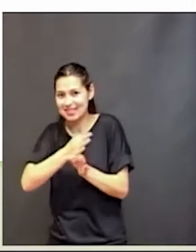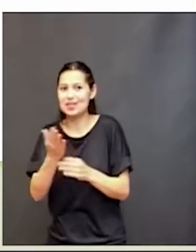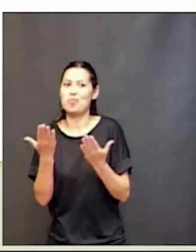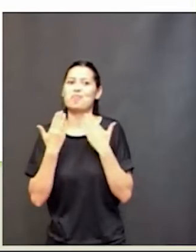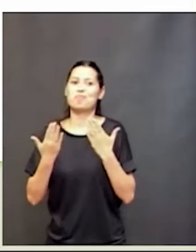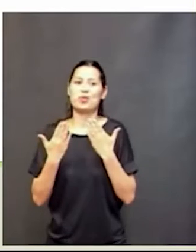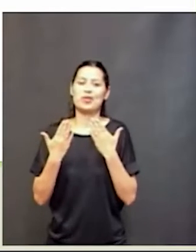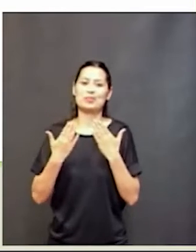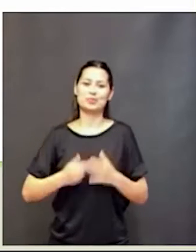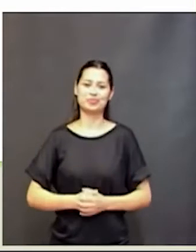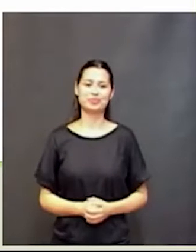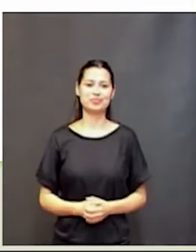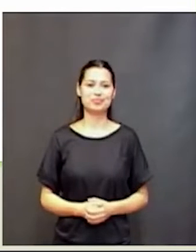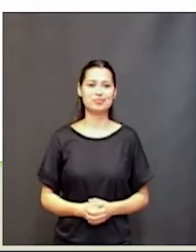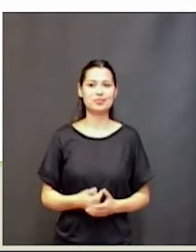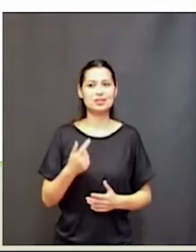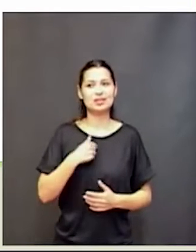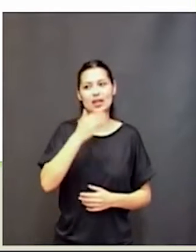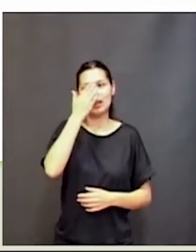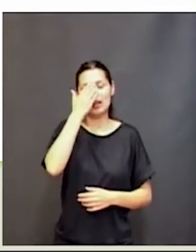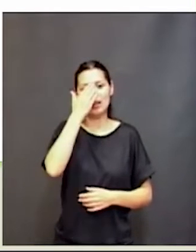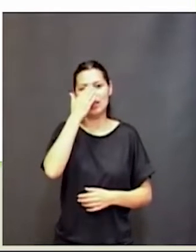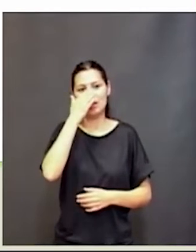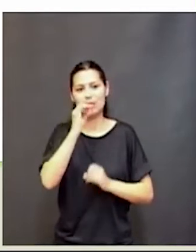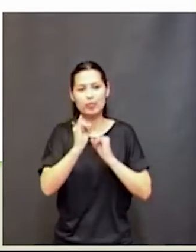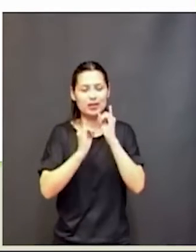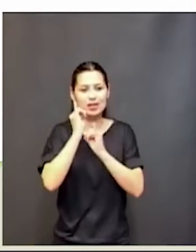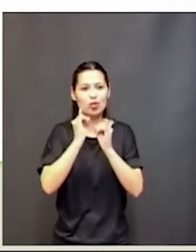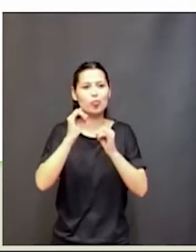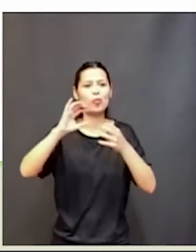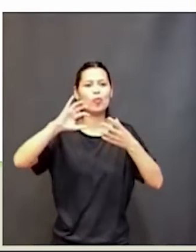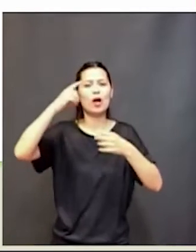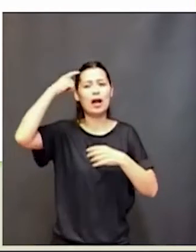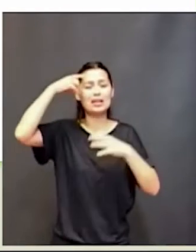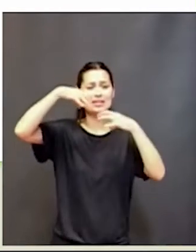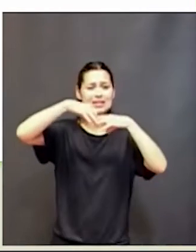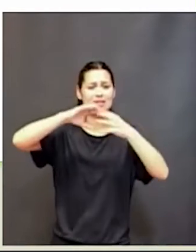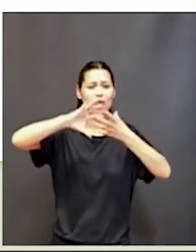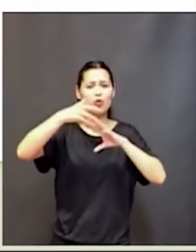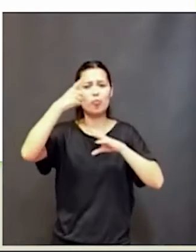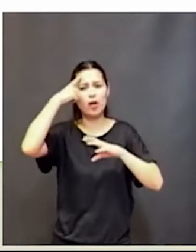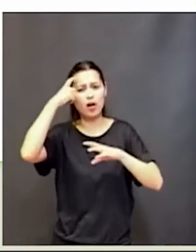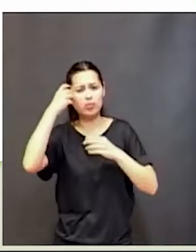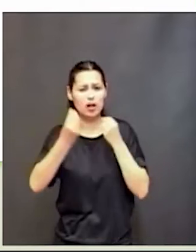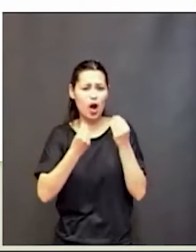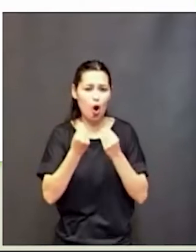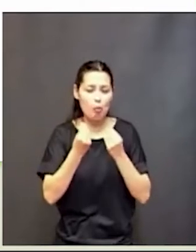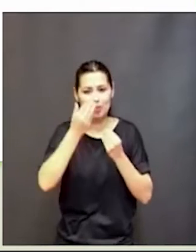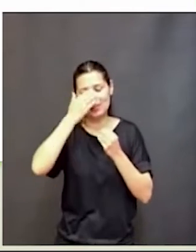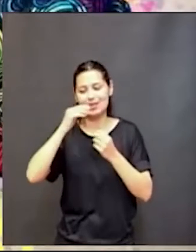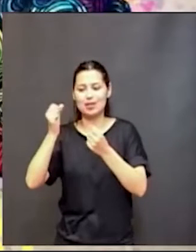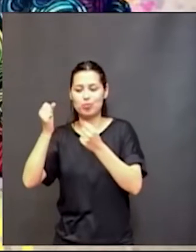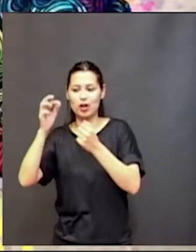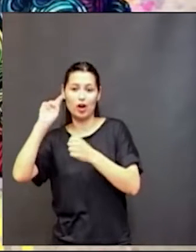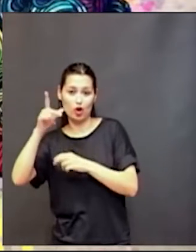que tiene que ver con cómo aprende nuestro cerebro, de qué manera para poder diseñar mejor nuestras prácticas, seguramente muchos lo hacen,